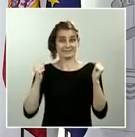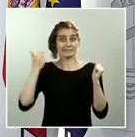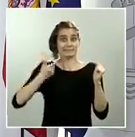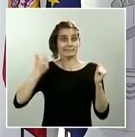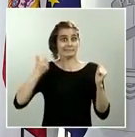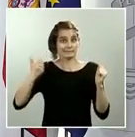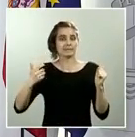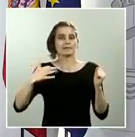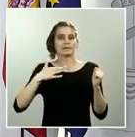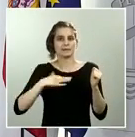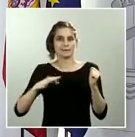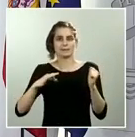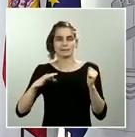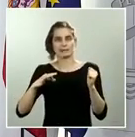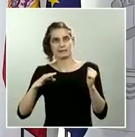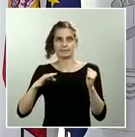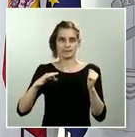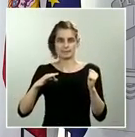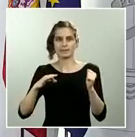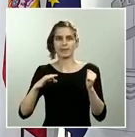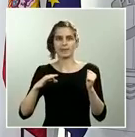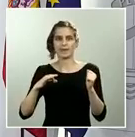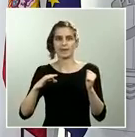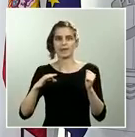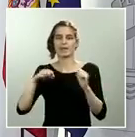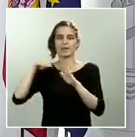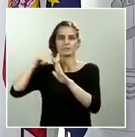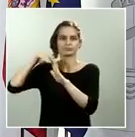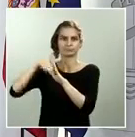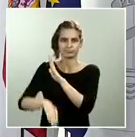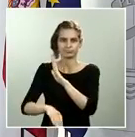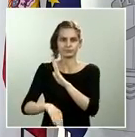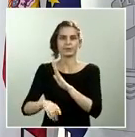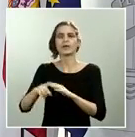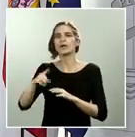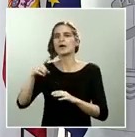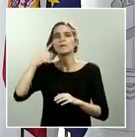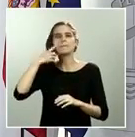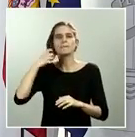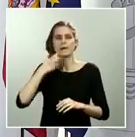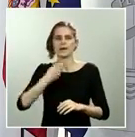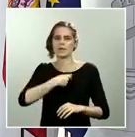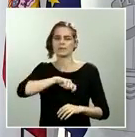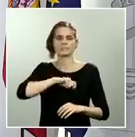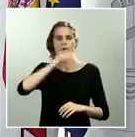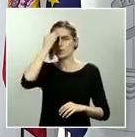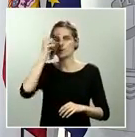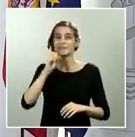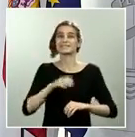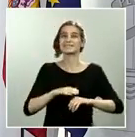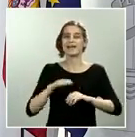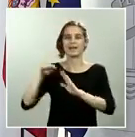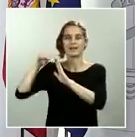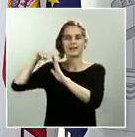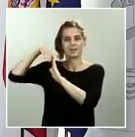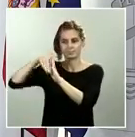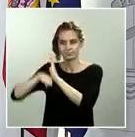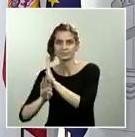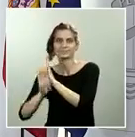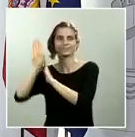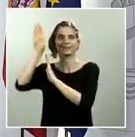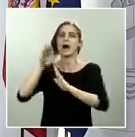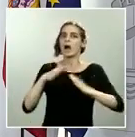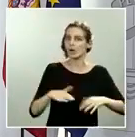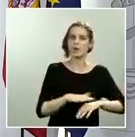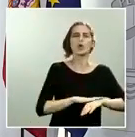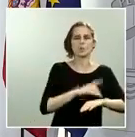defiende el Gobierno, y en este sentido, con qué previsiones trabaja el Ejecutivo y cuándo tienen previsto actualizar el cuadro macro y enviárselo a Bruselas. Luego, de cara al Consejo de